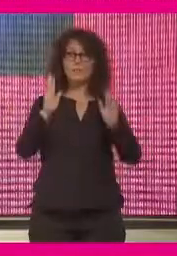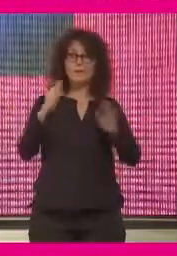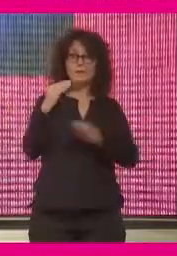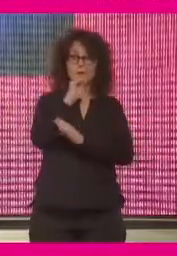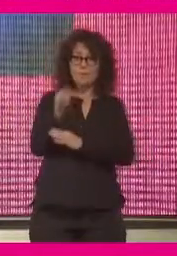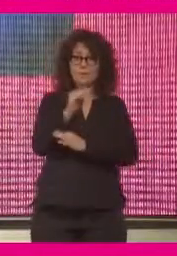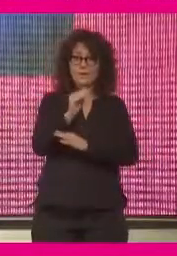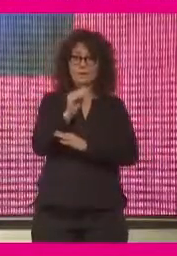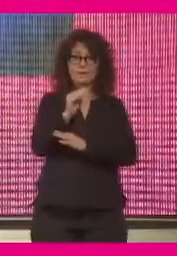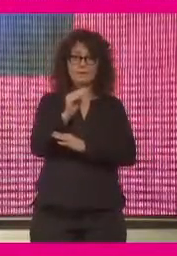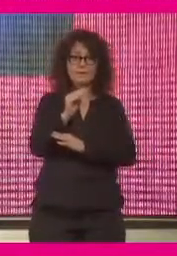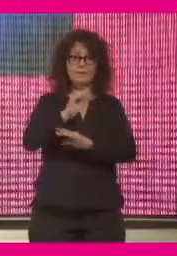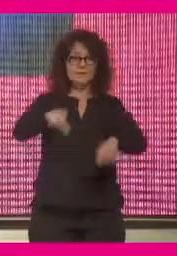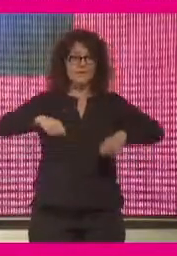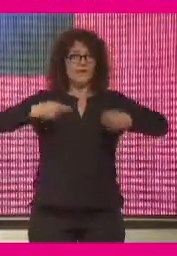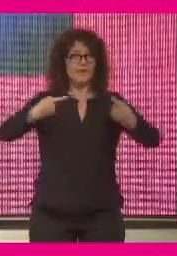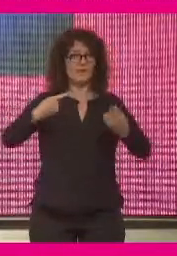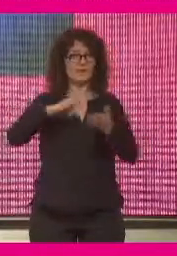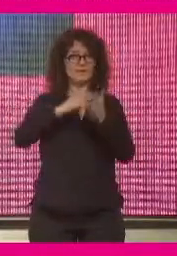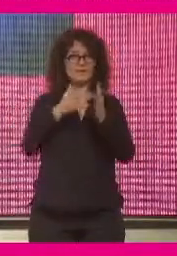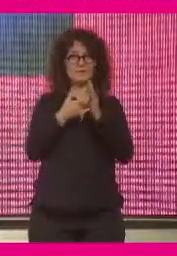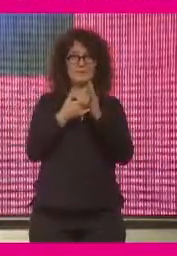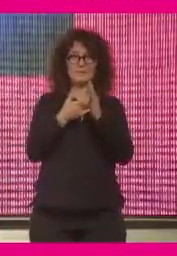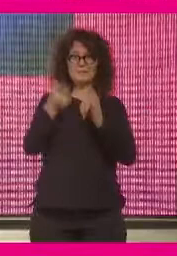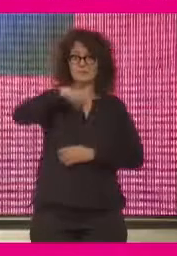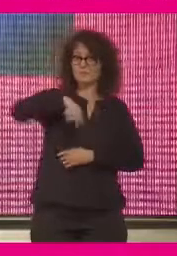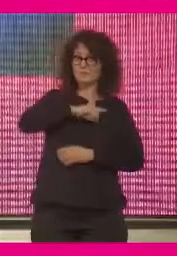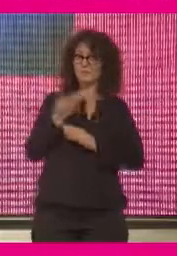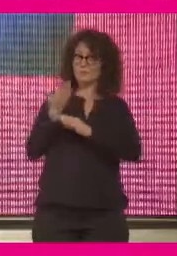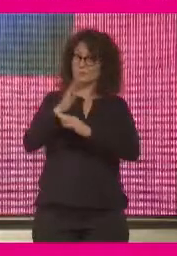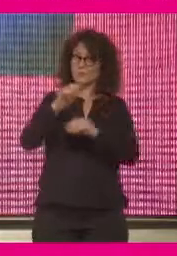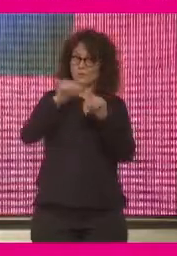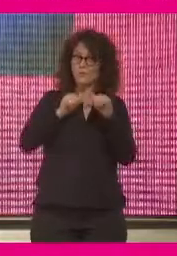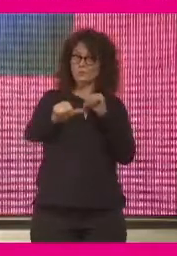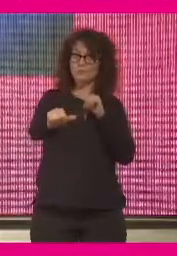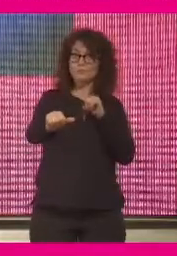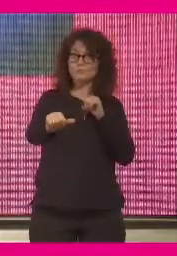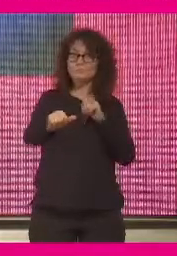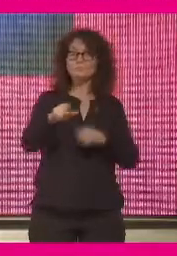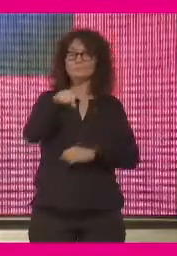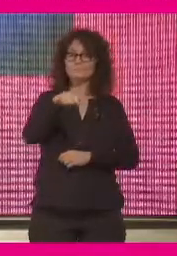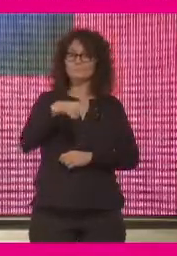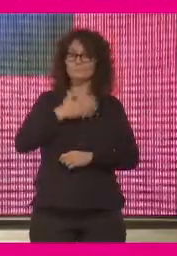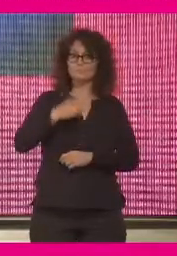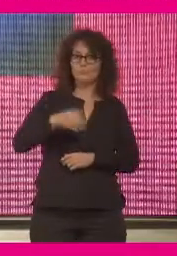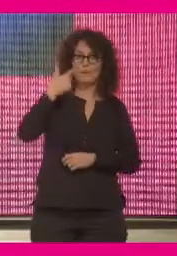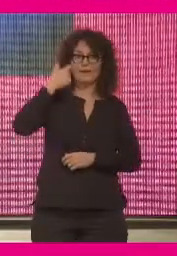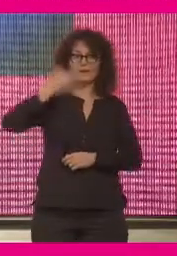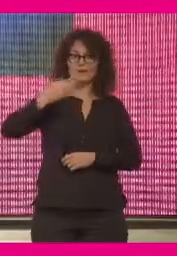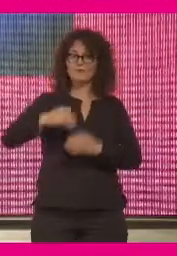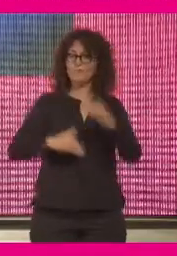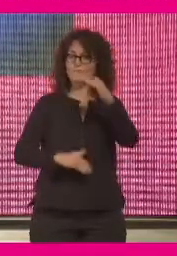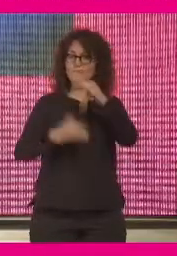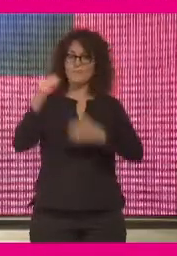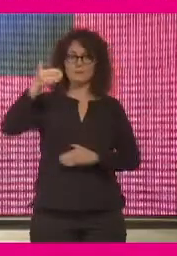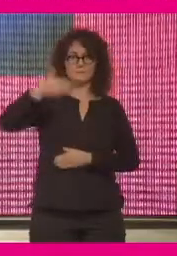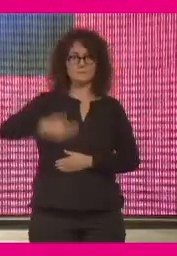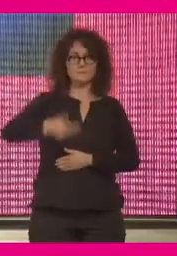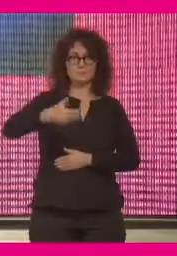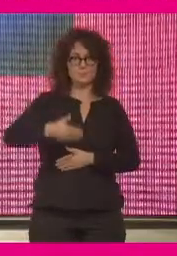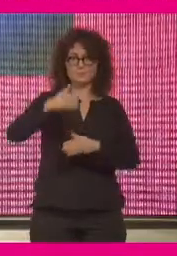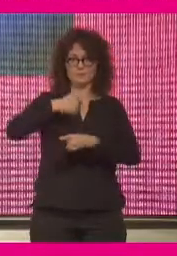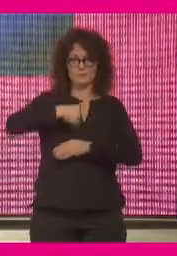cuidar los ecosistemas que es algo que nos vamos a proponer o que espero que nos propongamos a partir de ahora es probablemente el mayor riesgo de cara a que haya